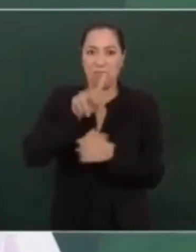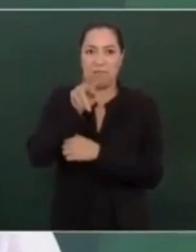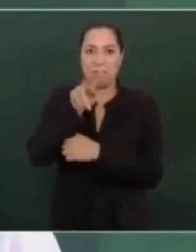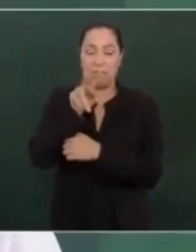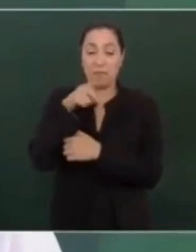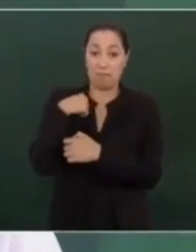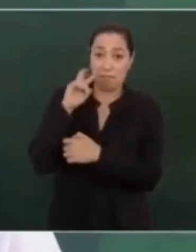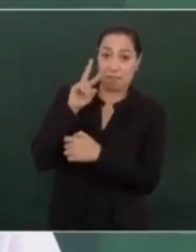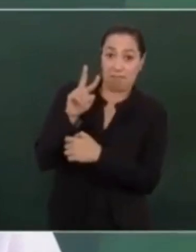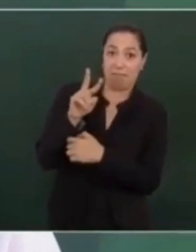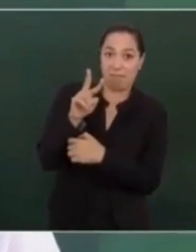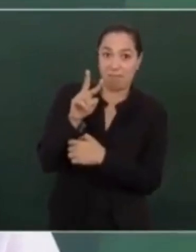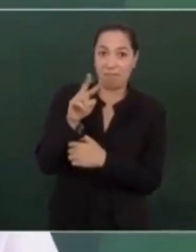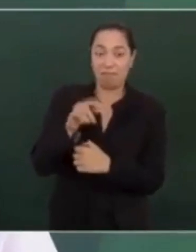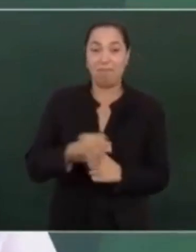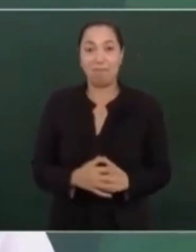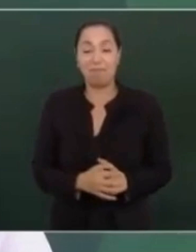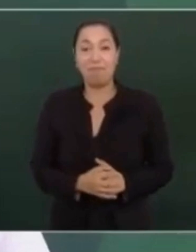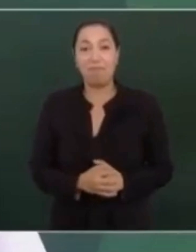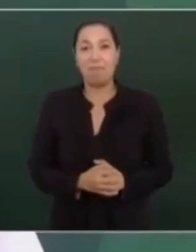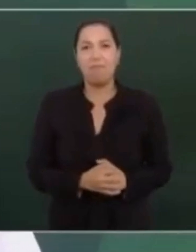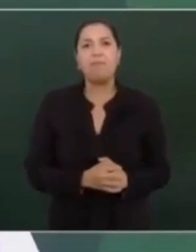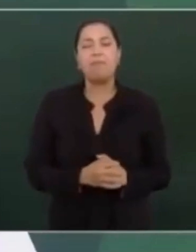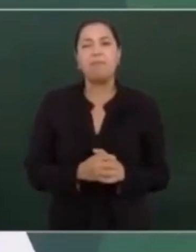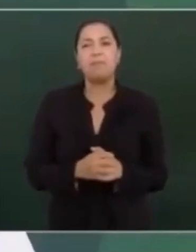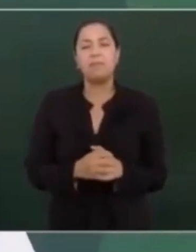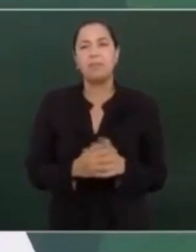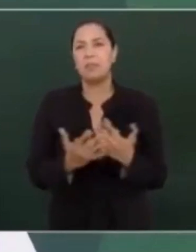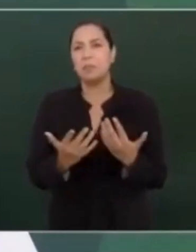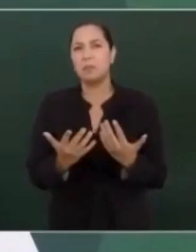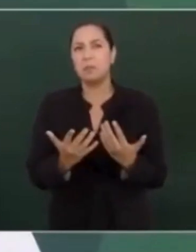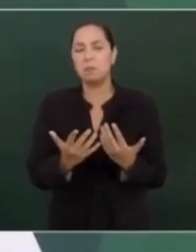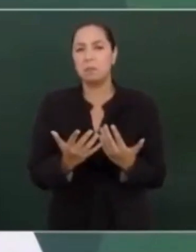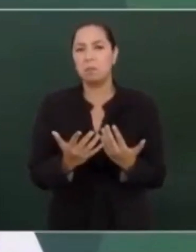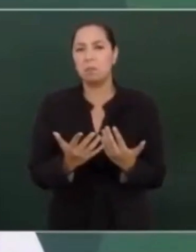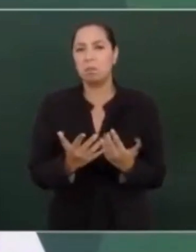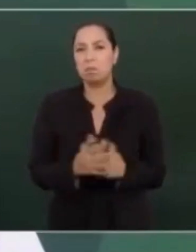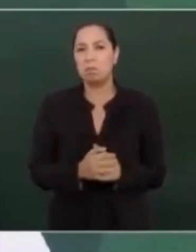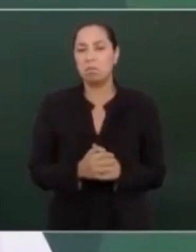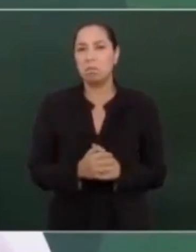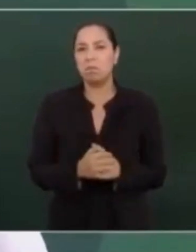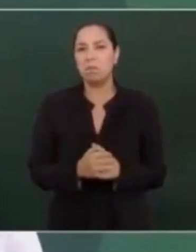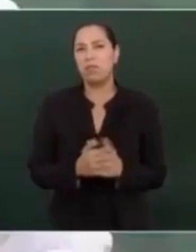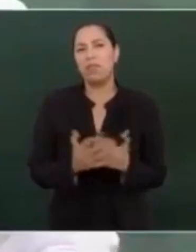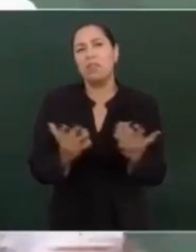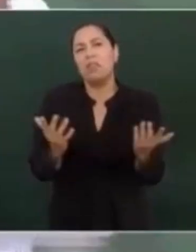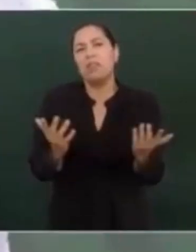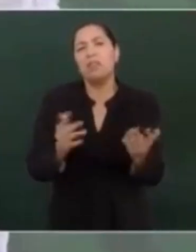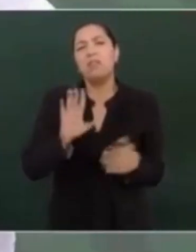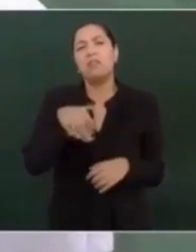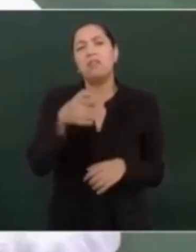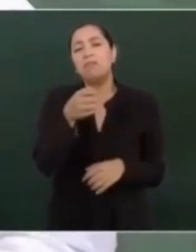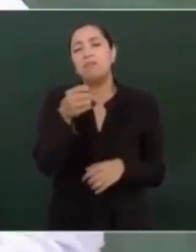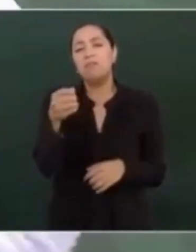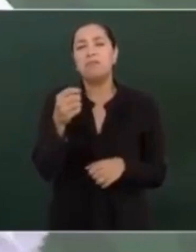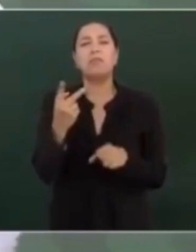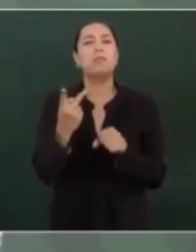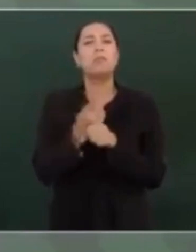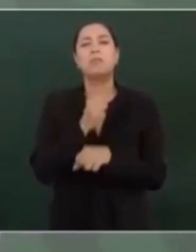y no pasa nada porque